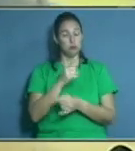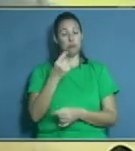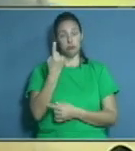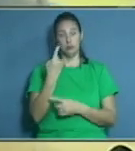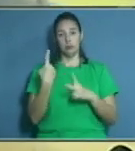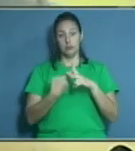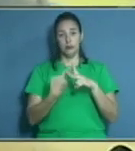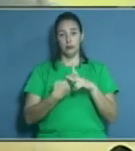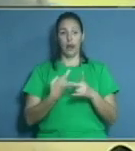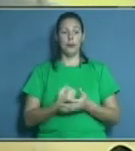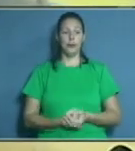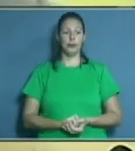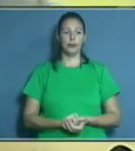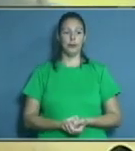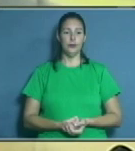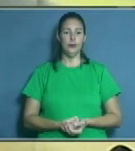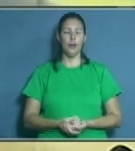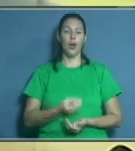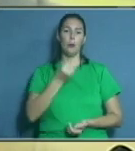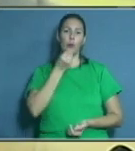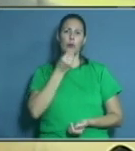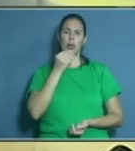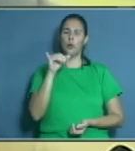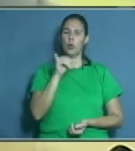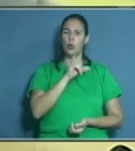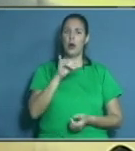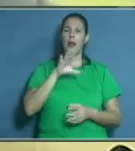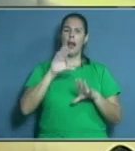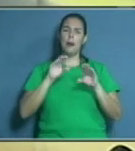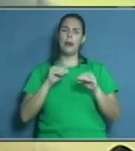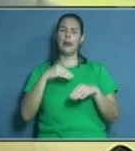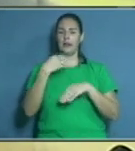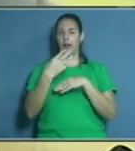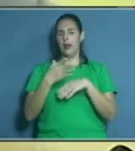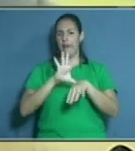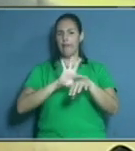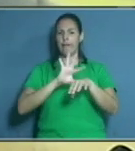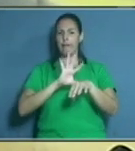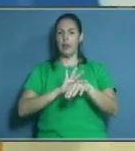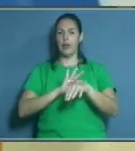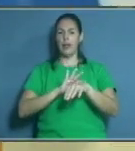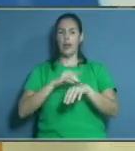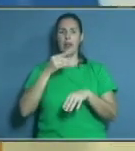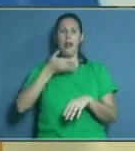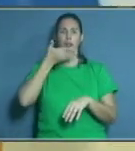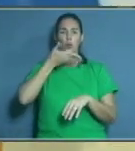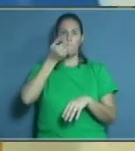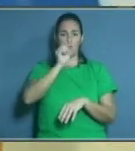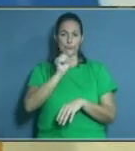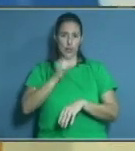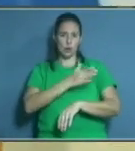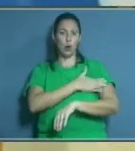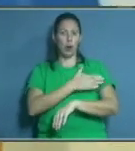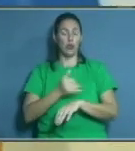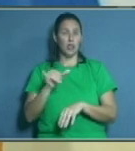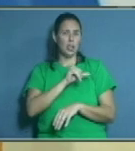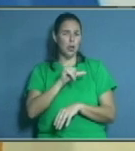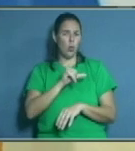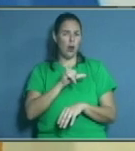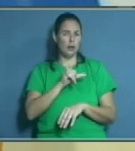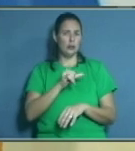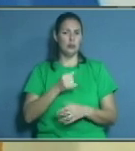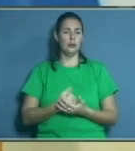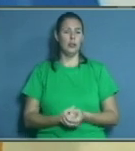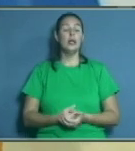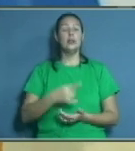ejemplo, ¿pudiéramos hablar también de la diabetes? Sí, cómo no. ¿Como factor de riesgo? El paciente diab